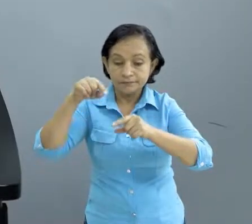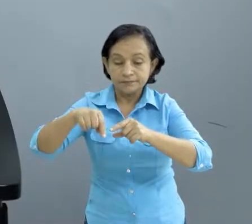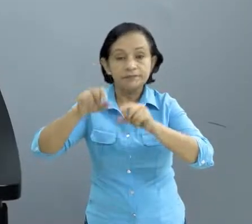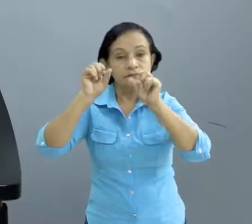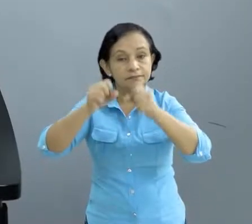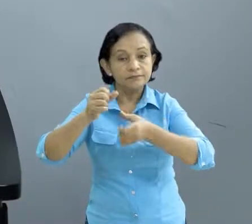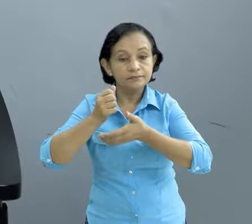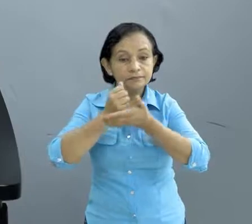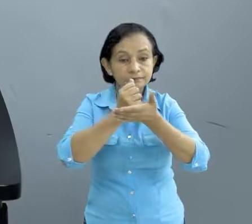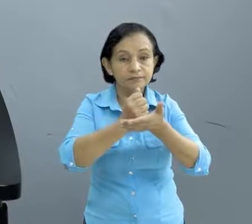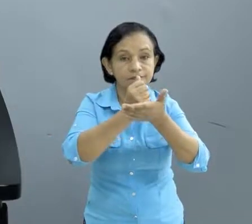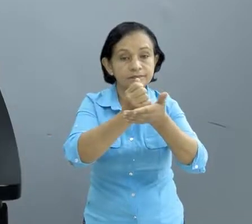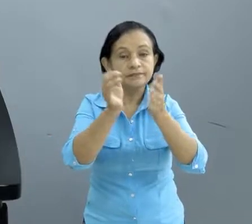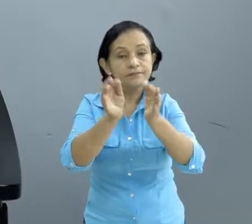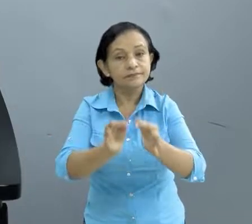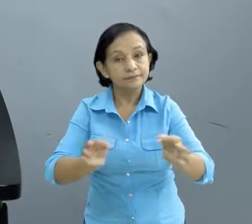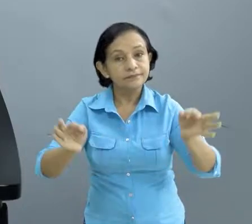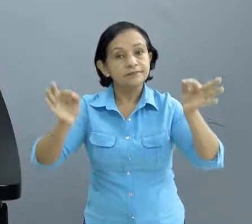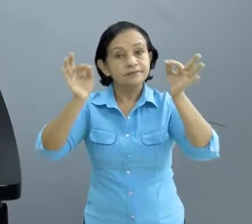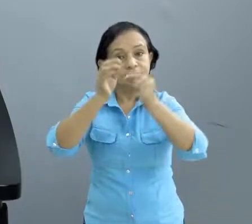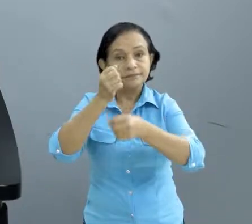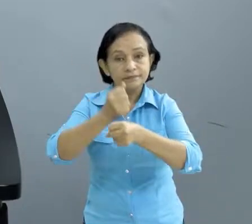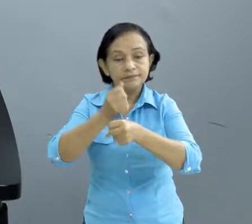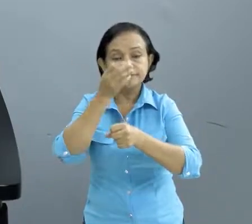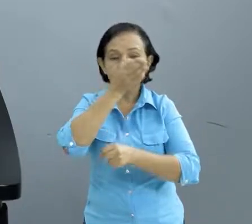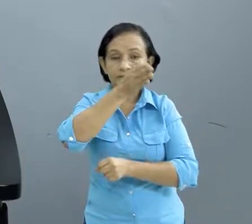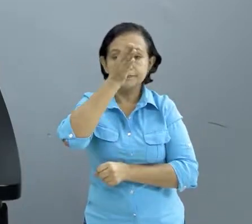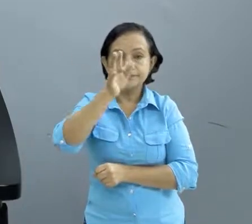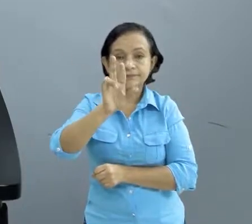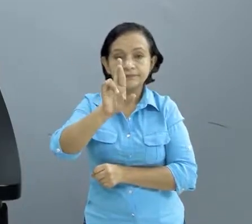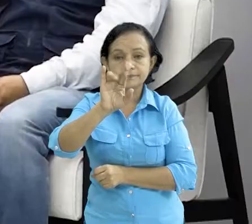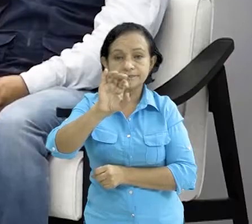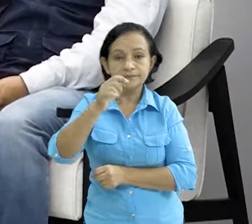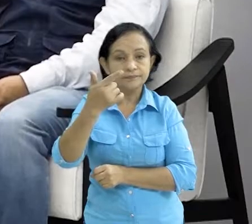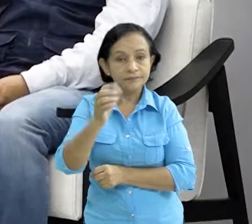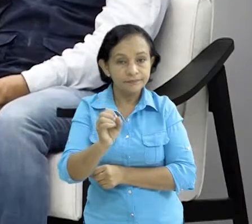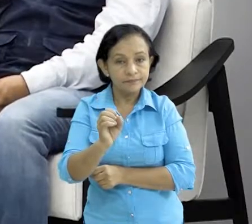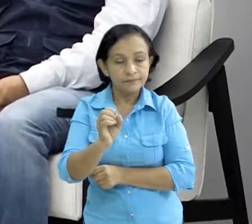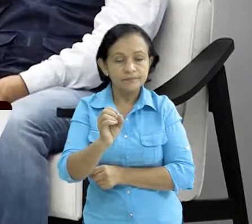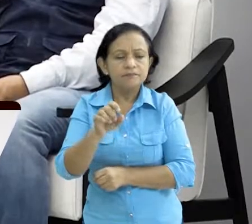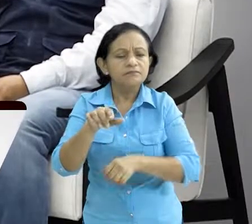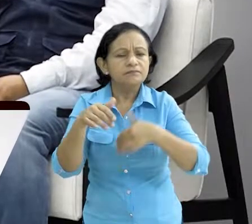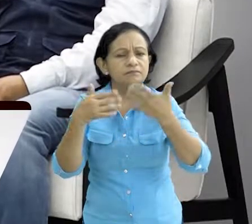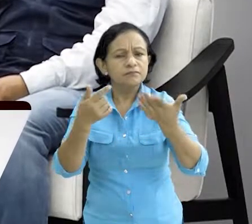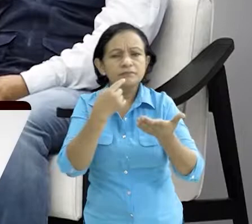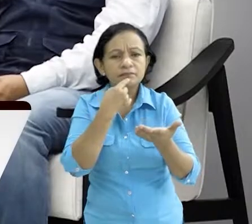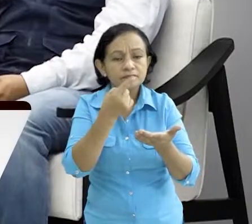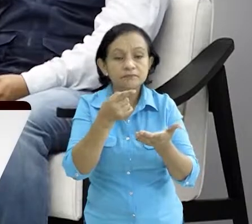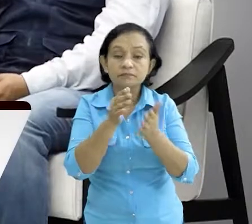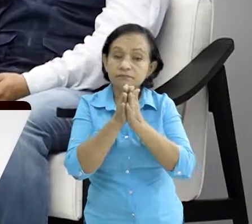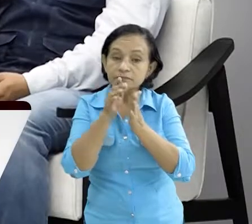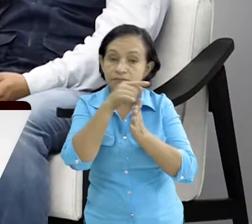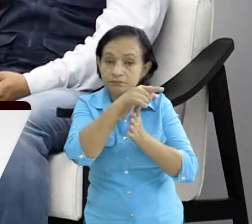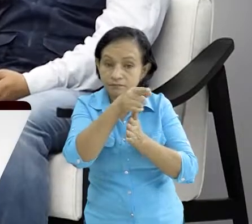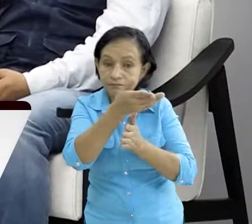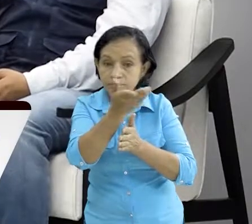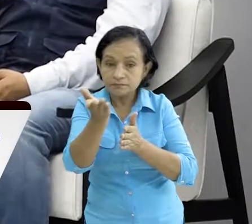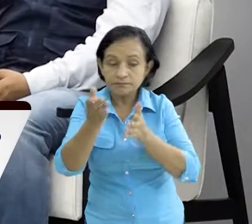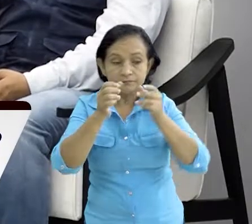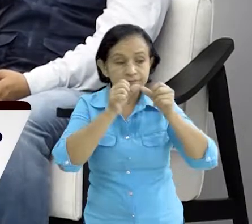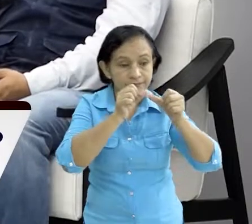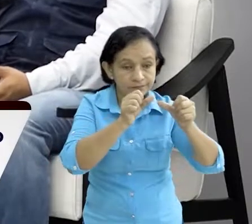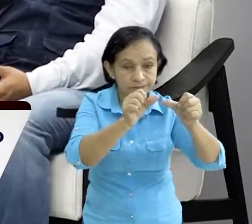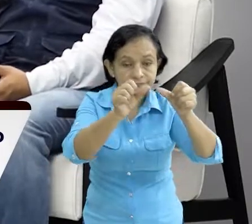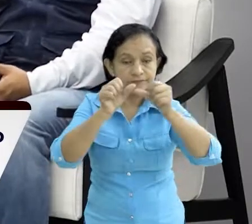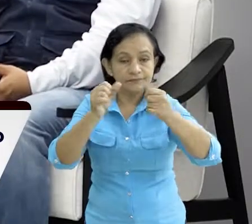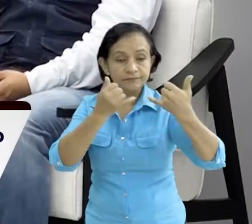pueden desarrollar estas funciones tan importantes para la gestión del riesgo. Pues el mensaje es de que sigamos a nivel de